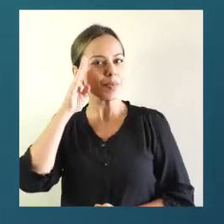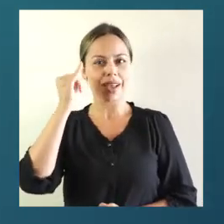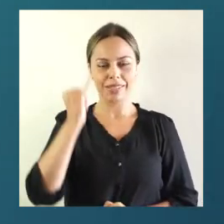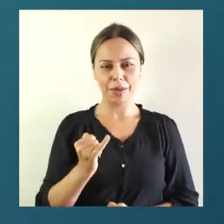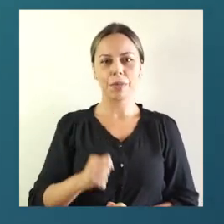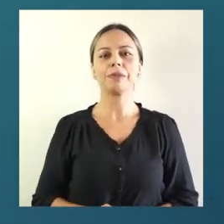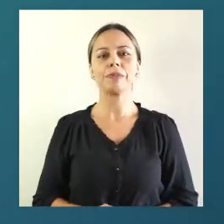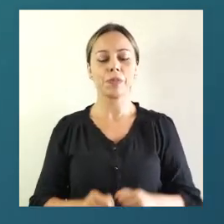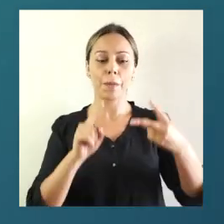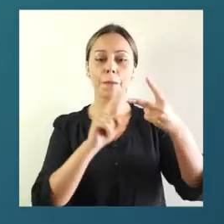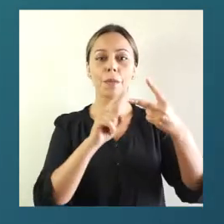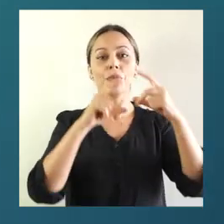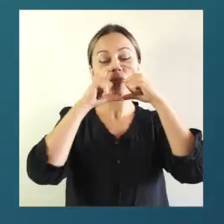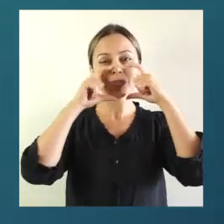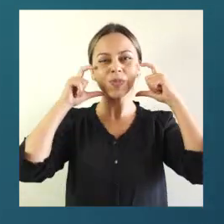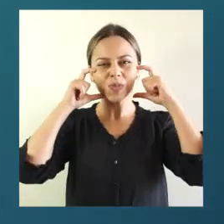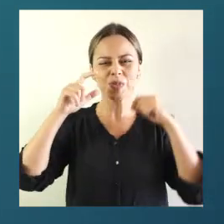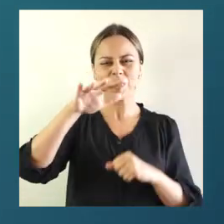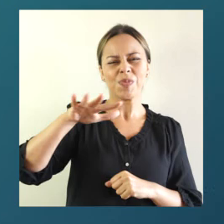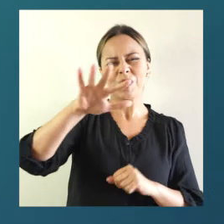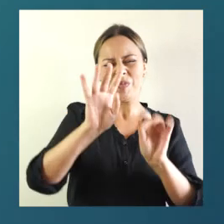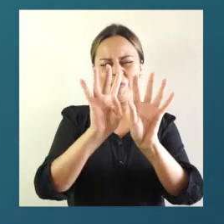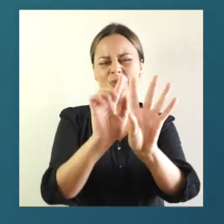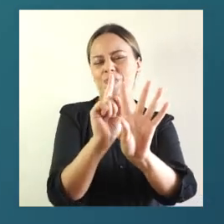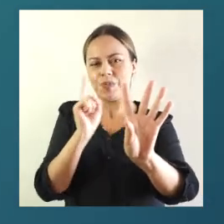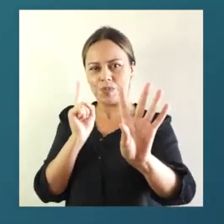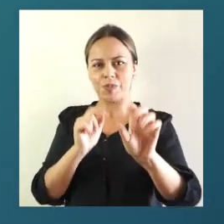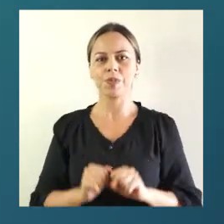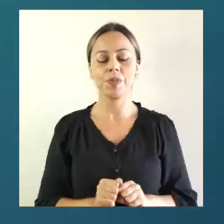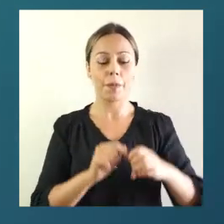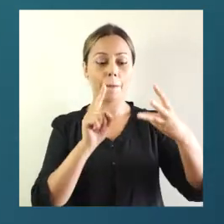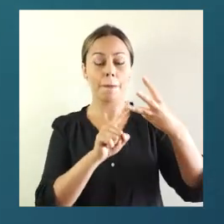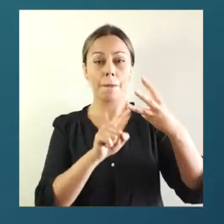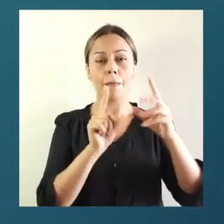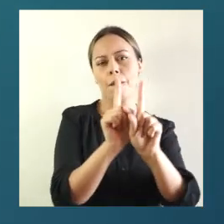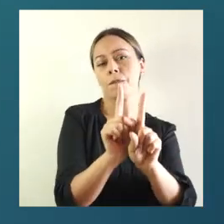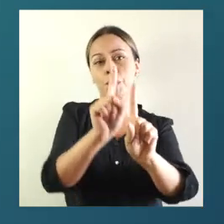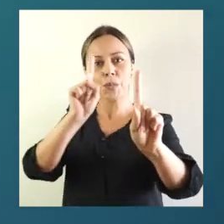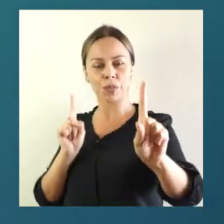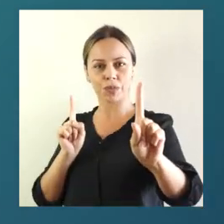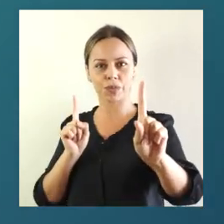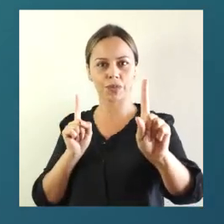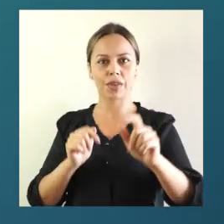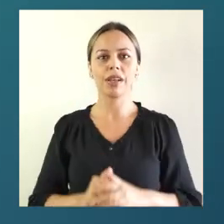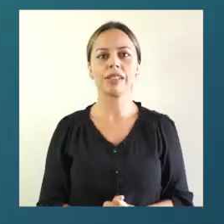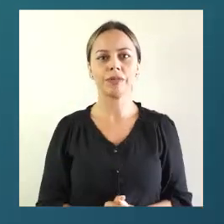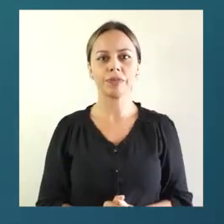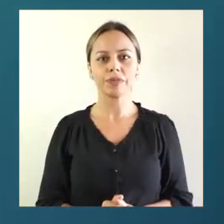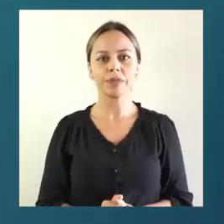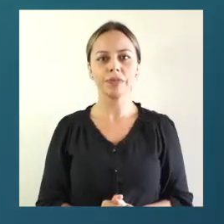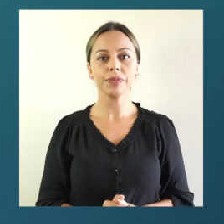momento. Usa mascarilla y evita aglomeraciones. Debes mantener una distancia de un metro en espacios